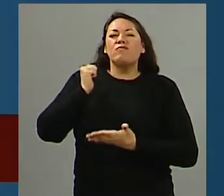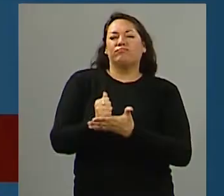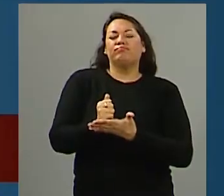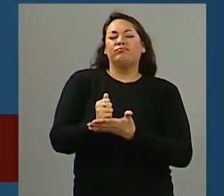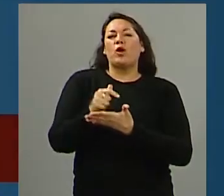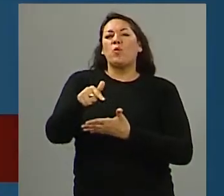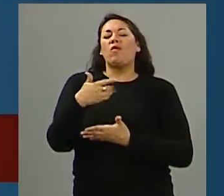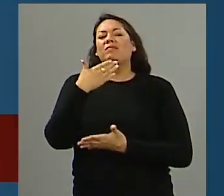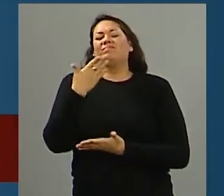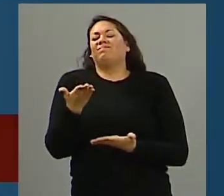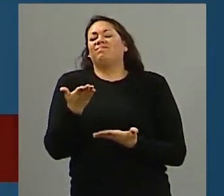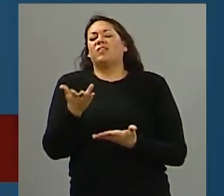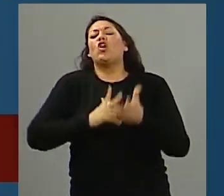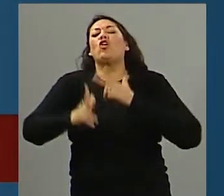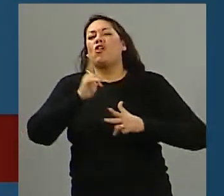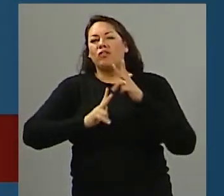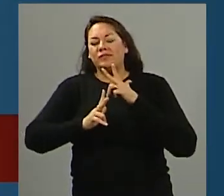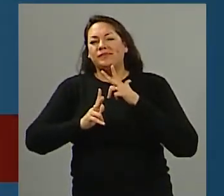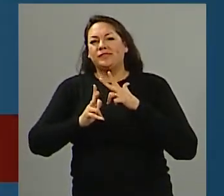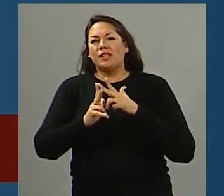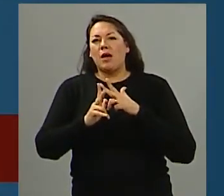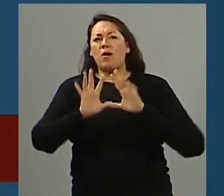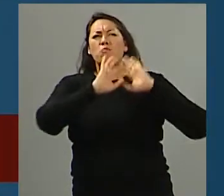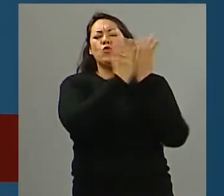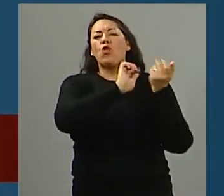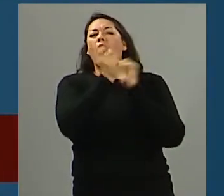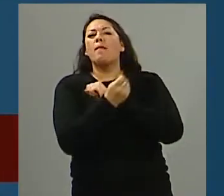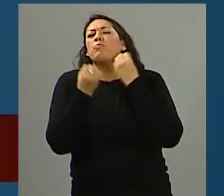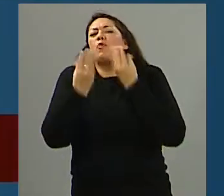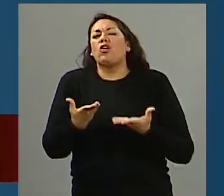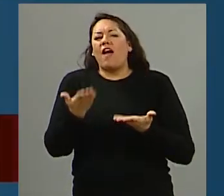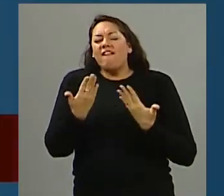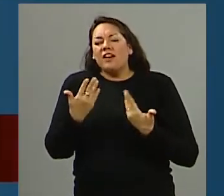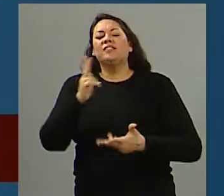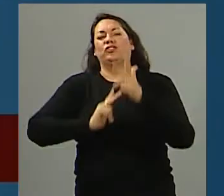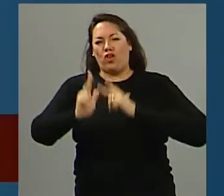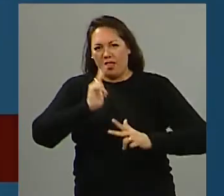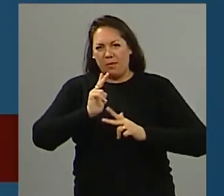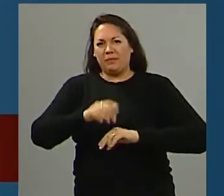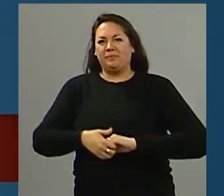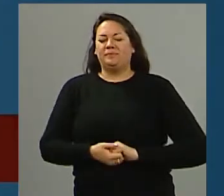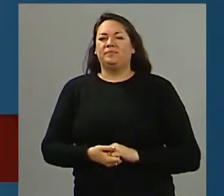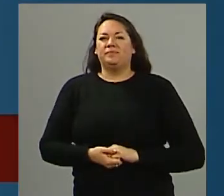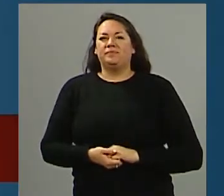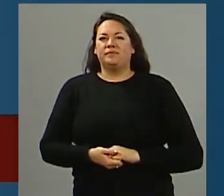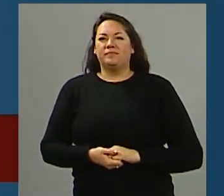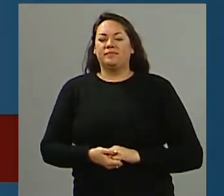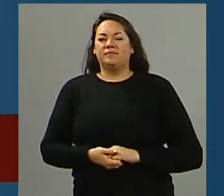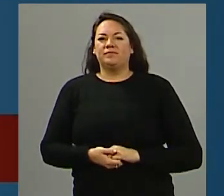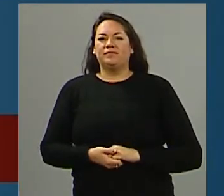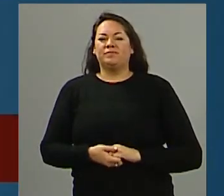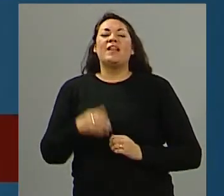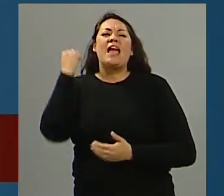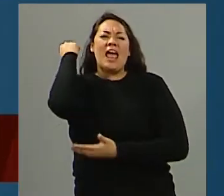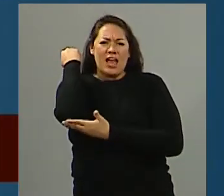¿Qué entendés vos que cambió también en el mundo a partir de estos atentados? Bueno, cambió la parte